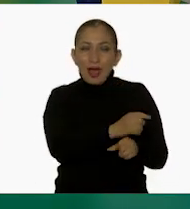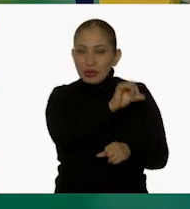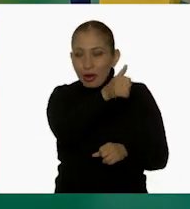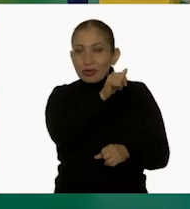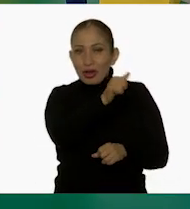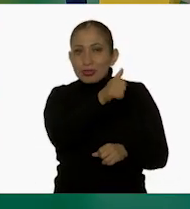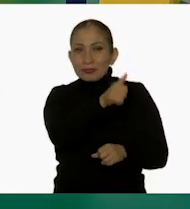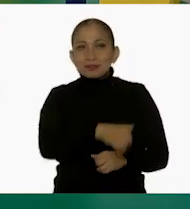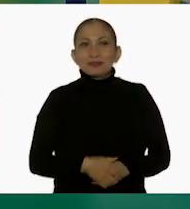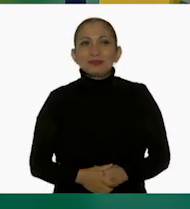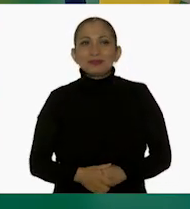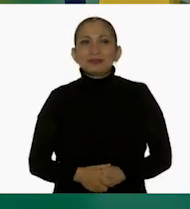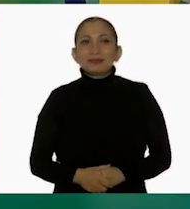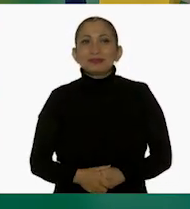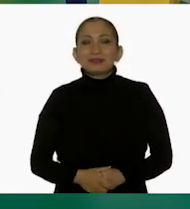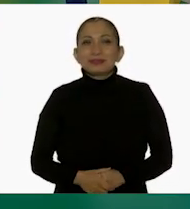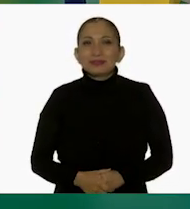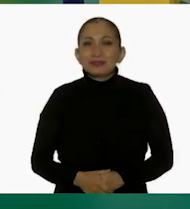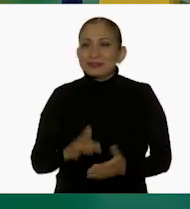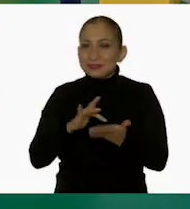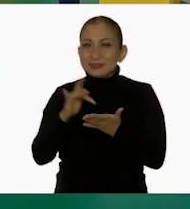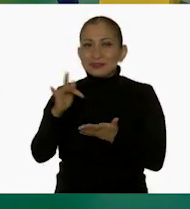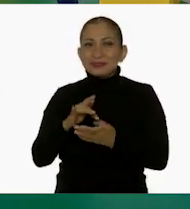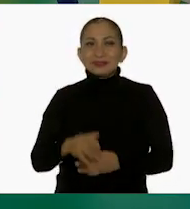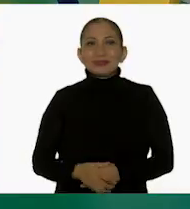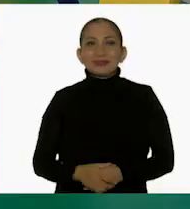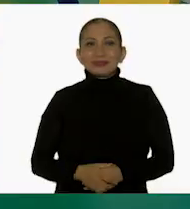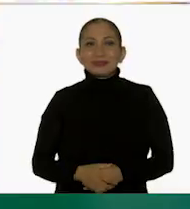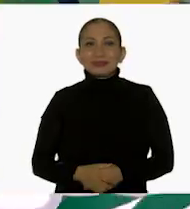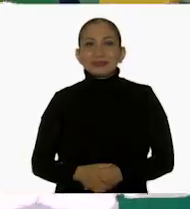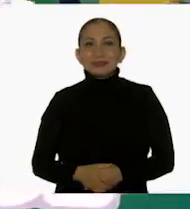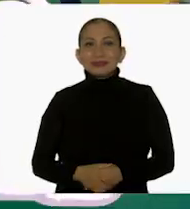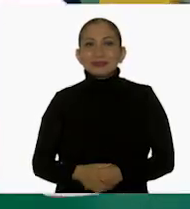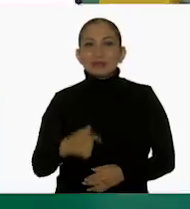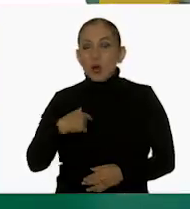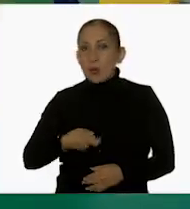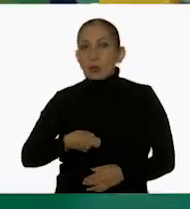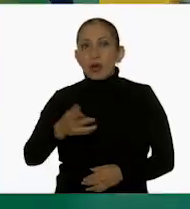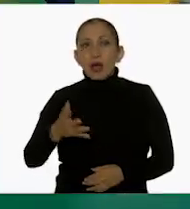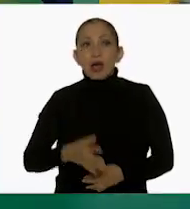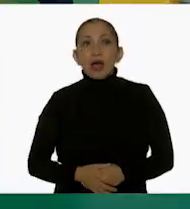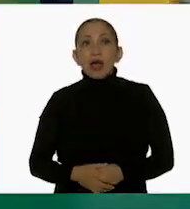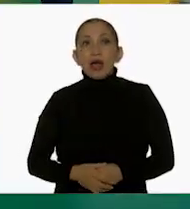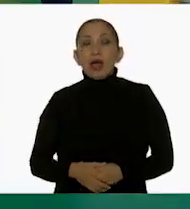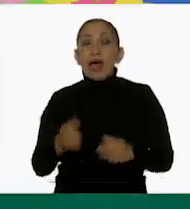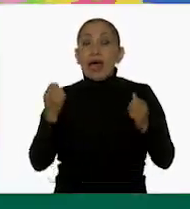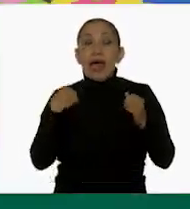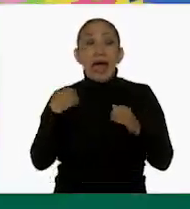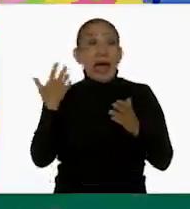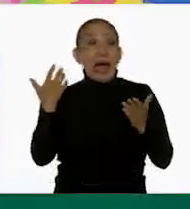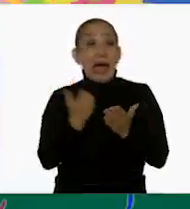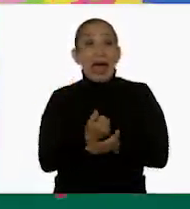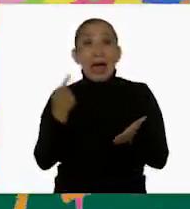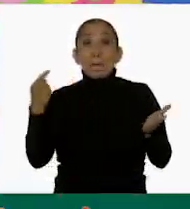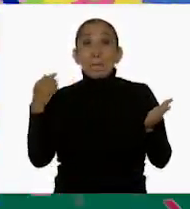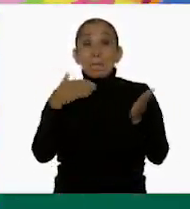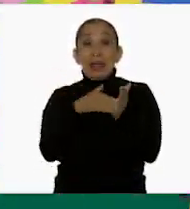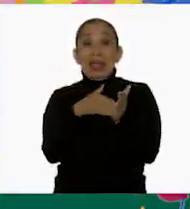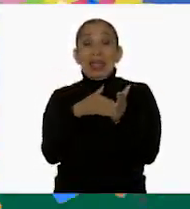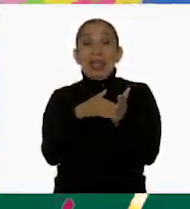¡Otra oportunidad! Muy bien, gracias. Voy a tirar entonces. ¡Llegué! ¡Sí!